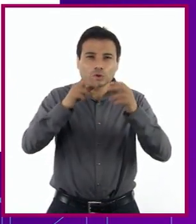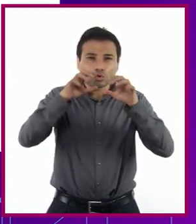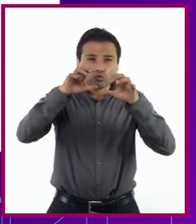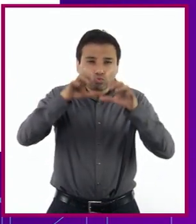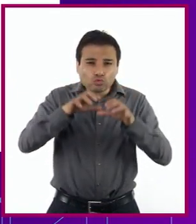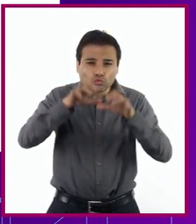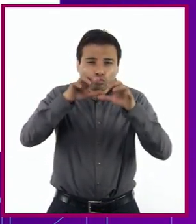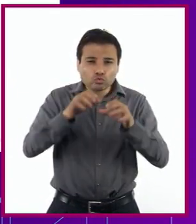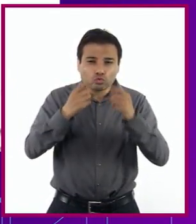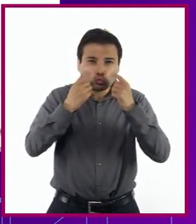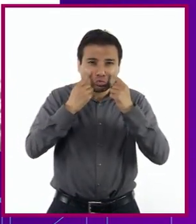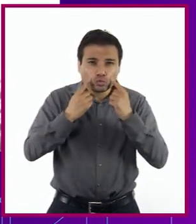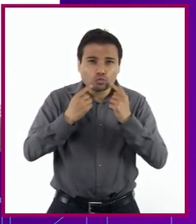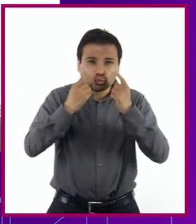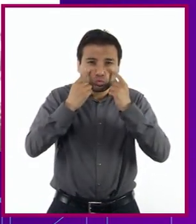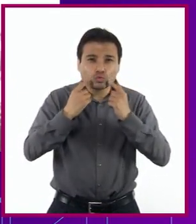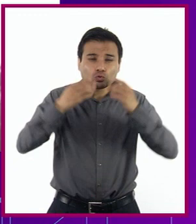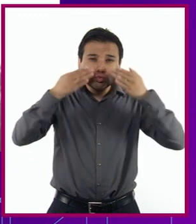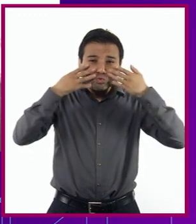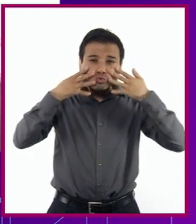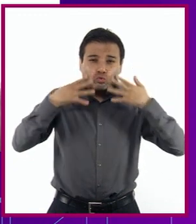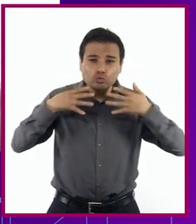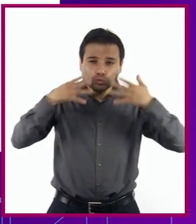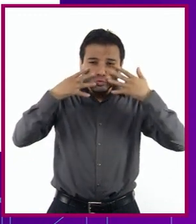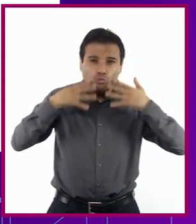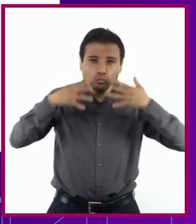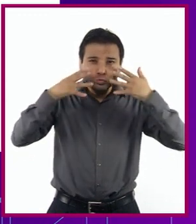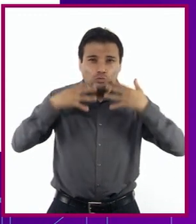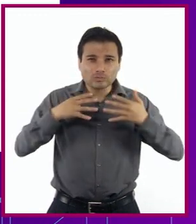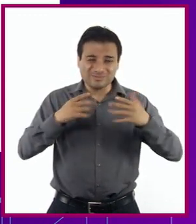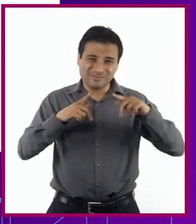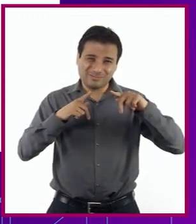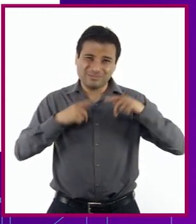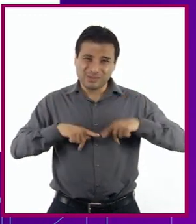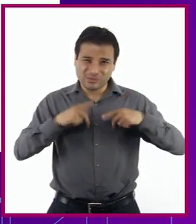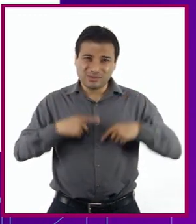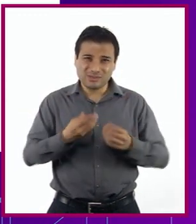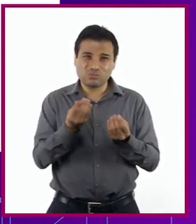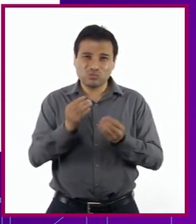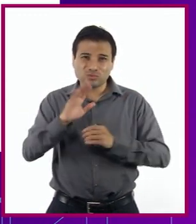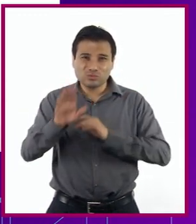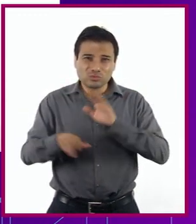convirtieron en cascadas y luego mares por aquellas personas que ya no estaban conmigo.